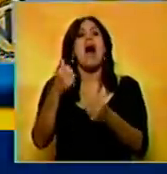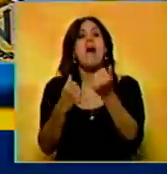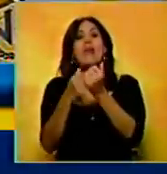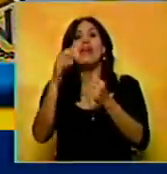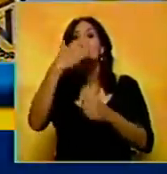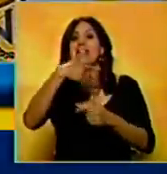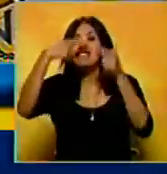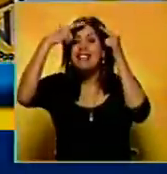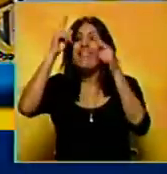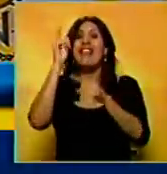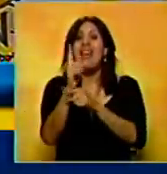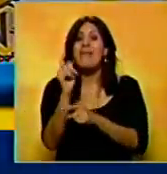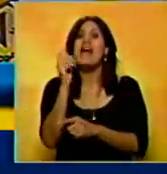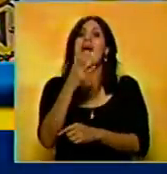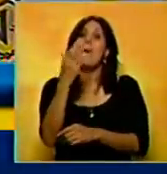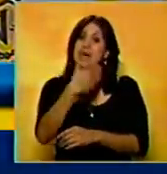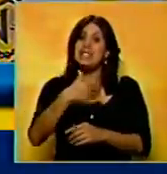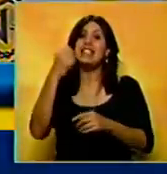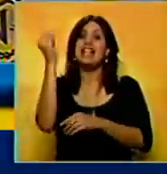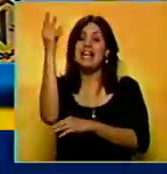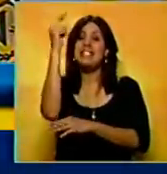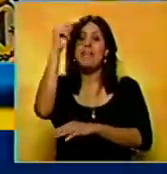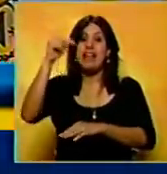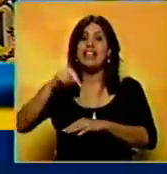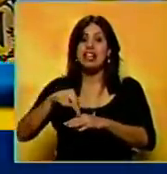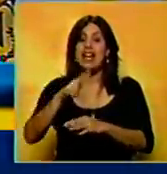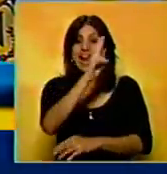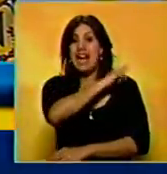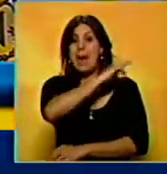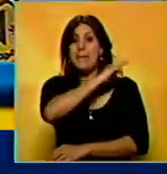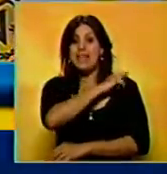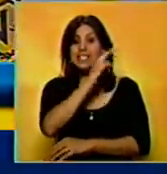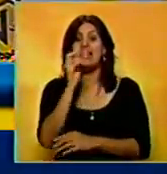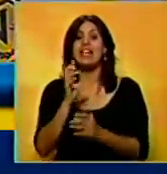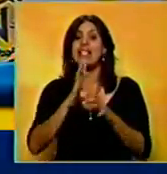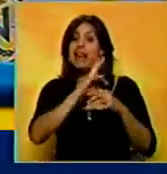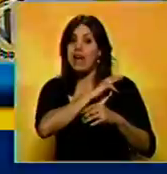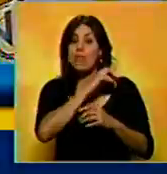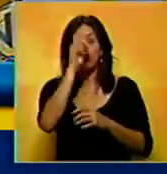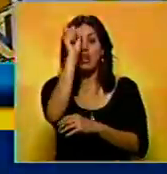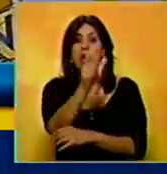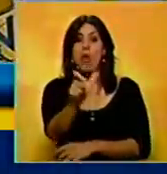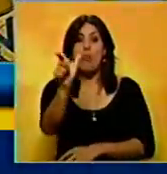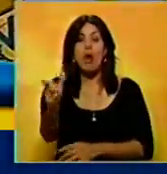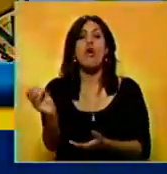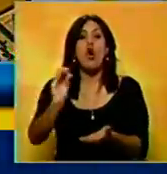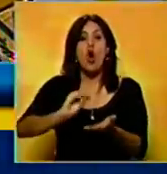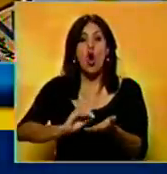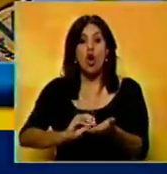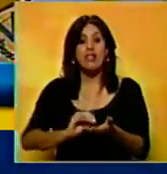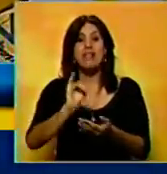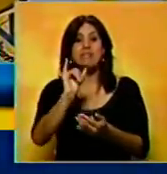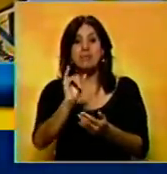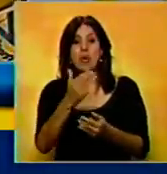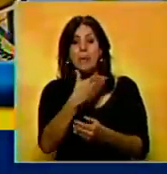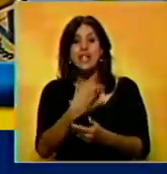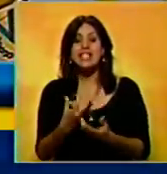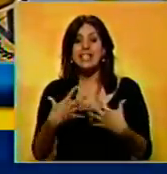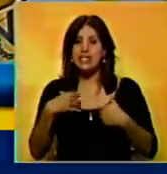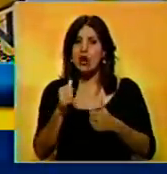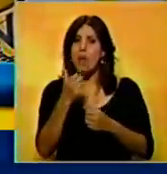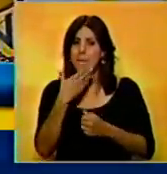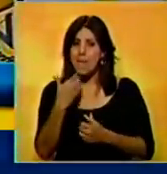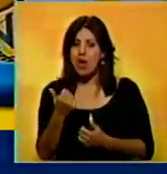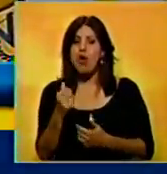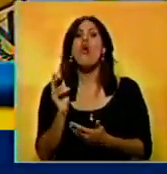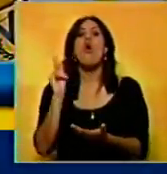y le toca al presidente de la Asamblea Nacional, que es el representante de la soberanía del pueblo, transitoriamente, mientras el presidente se recupera,